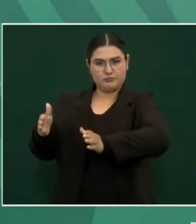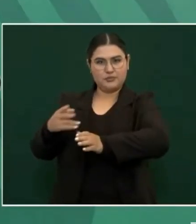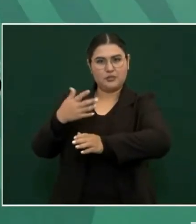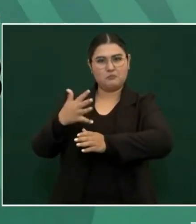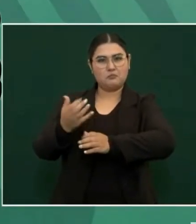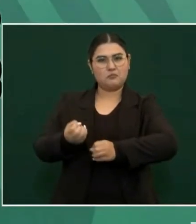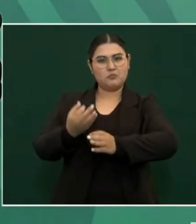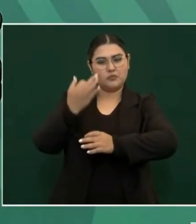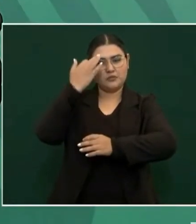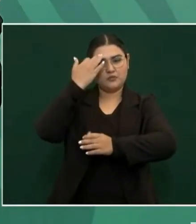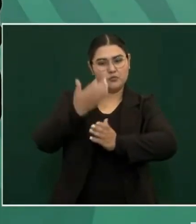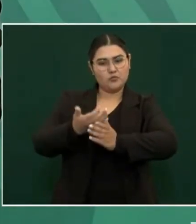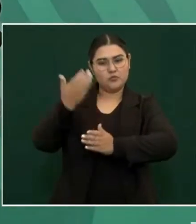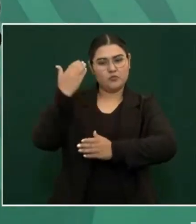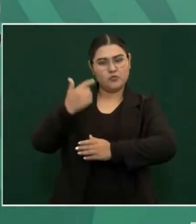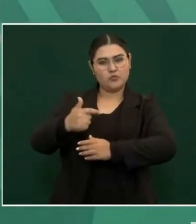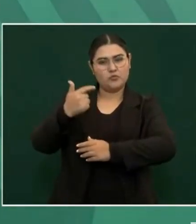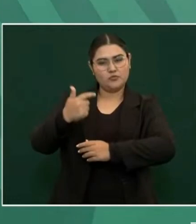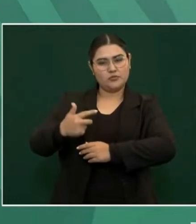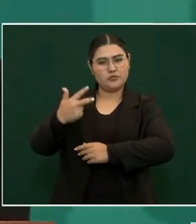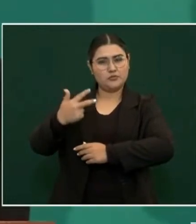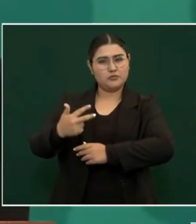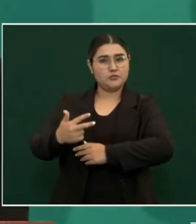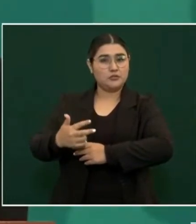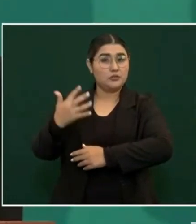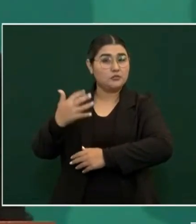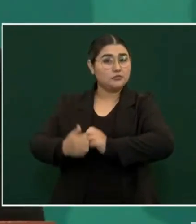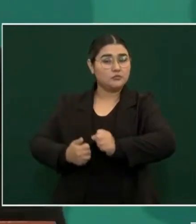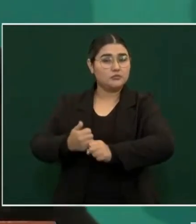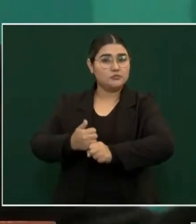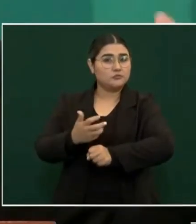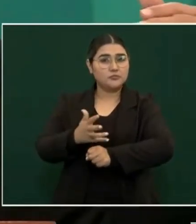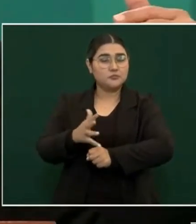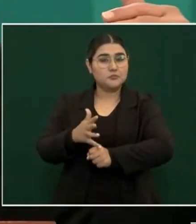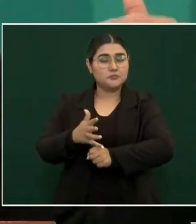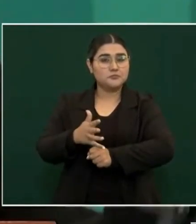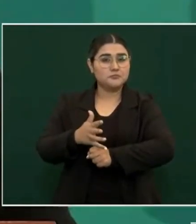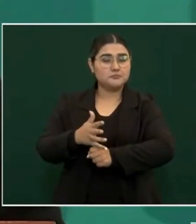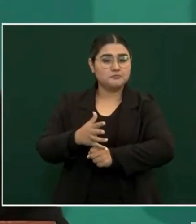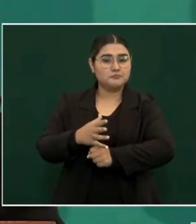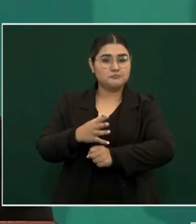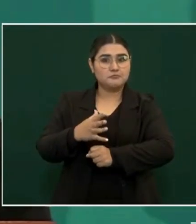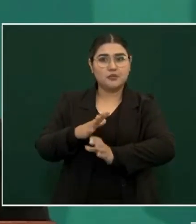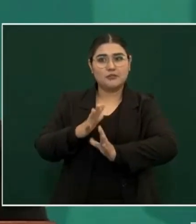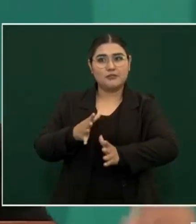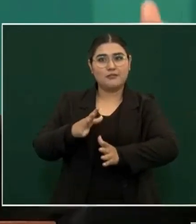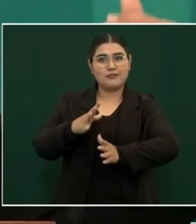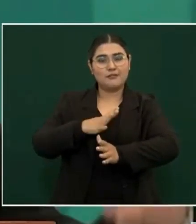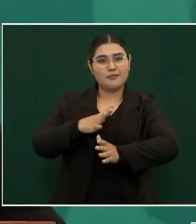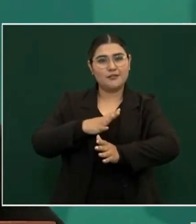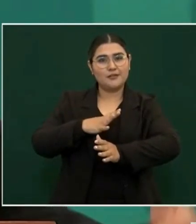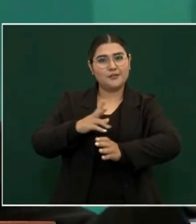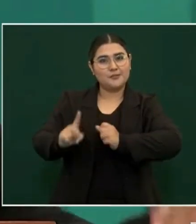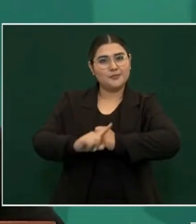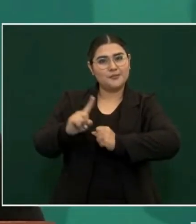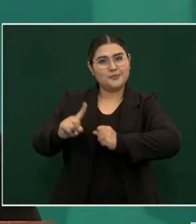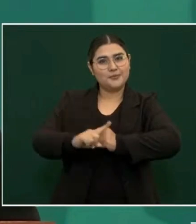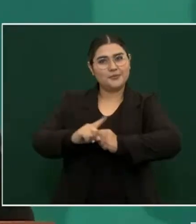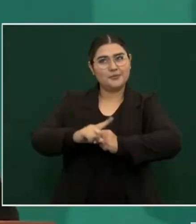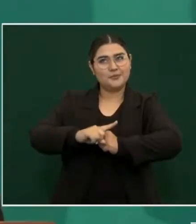13, 15 años y ya tiene hundimientos, tenemos que estar